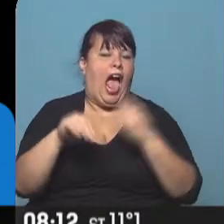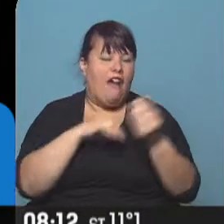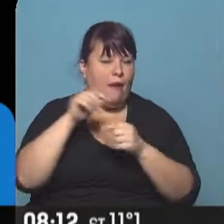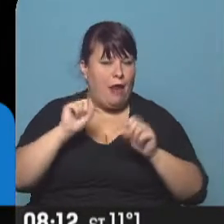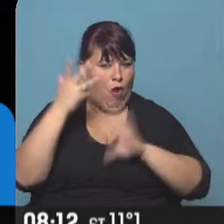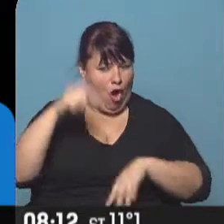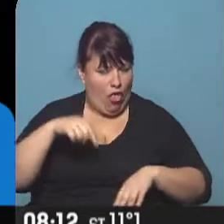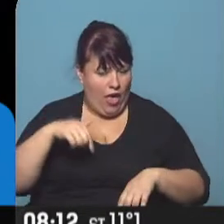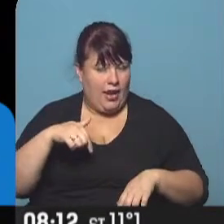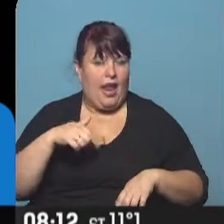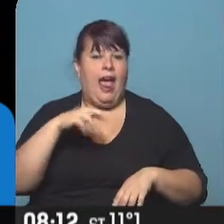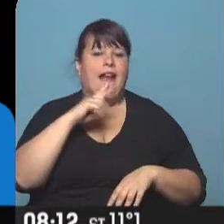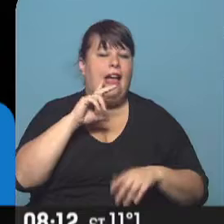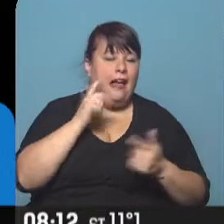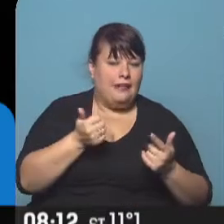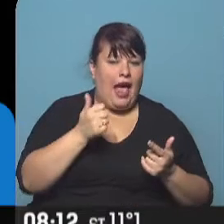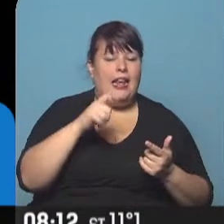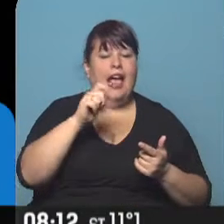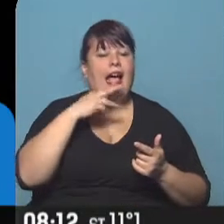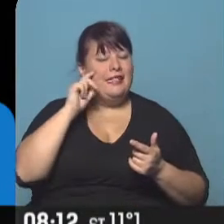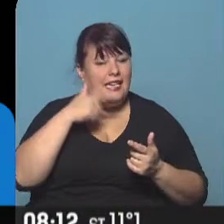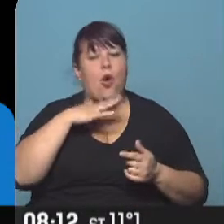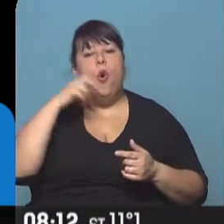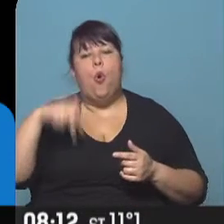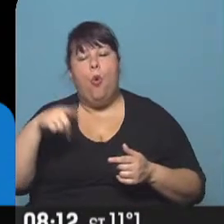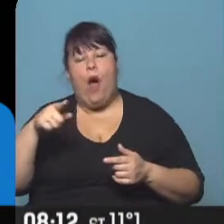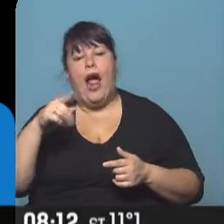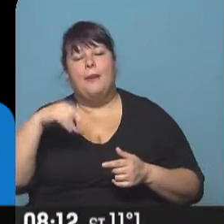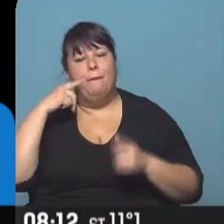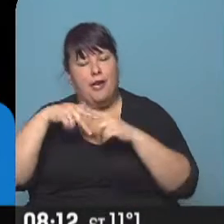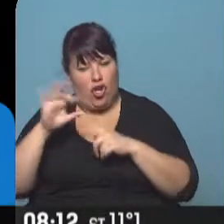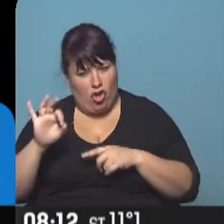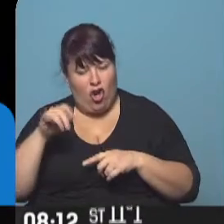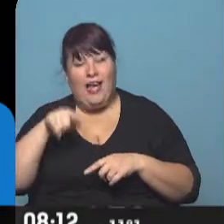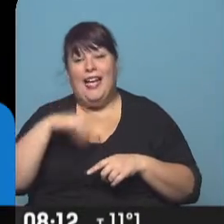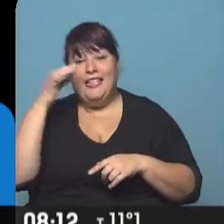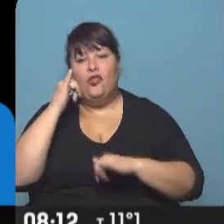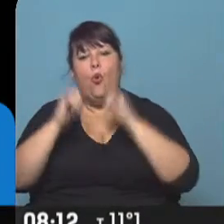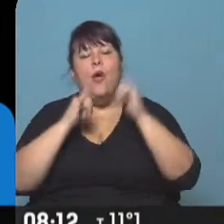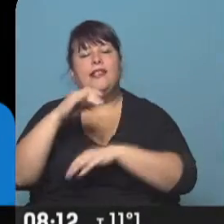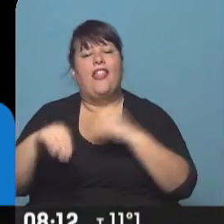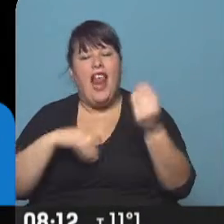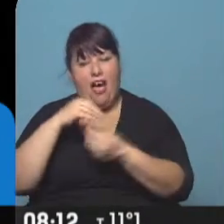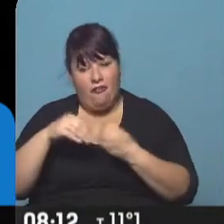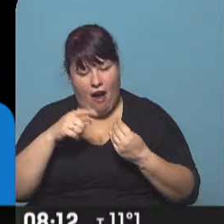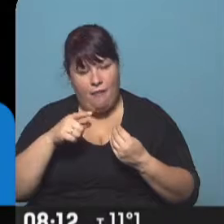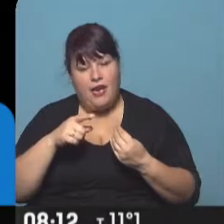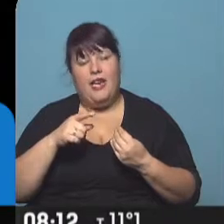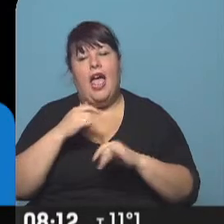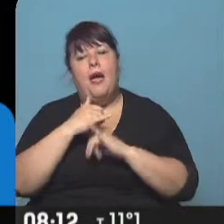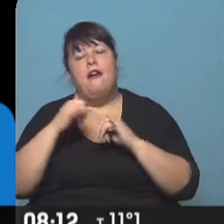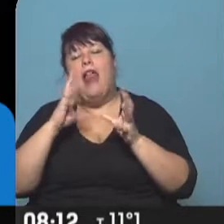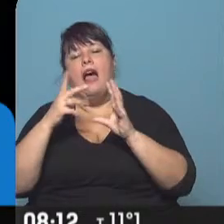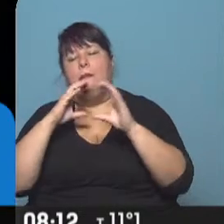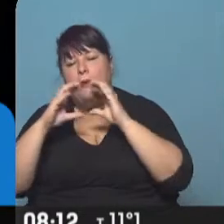contemporáneas de Natalia Casieles y Juan Gabriel Miño. Esta obra habla de la familia, los medios